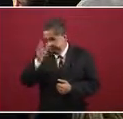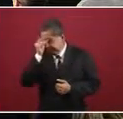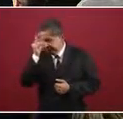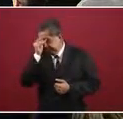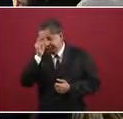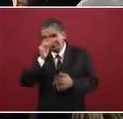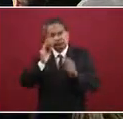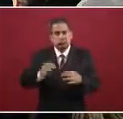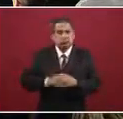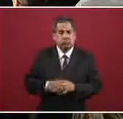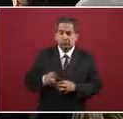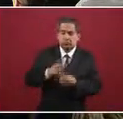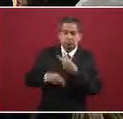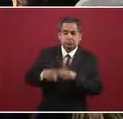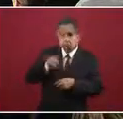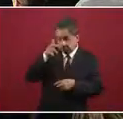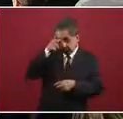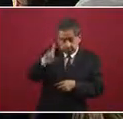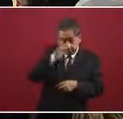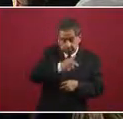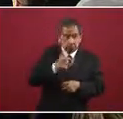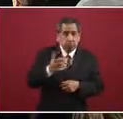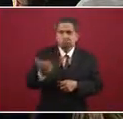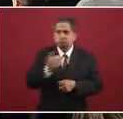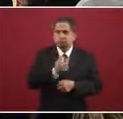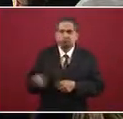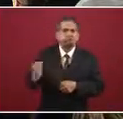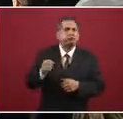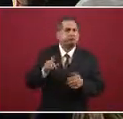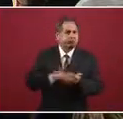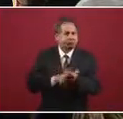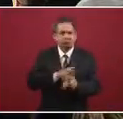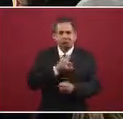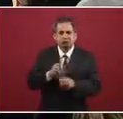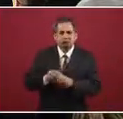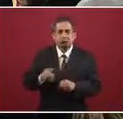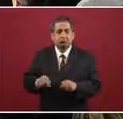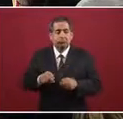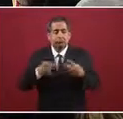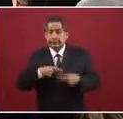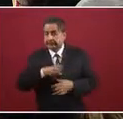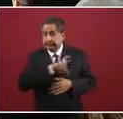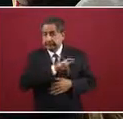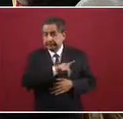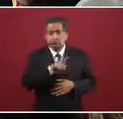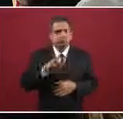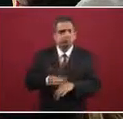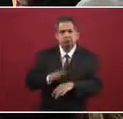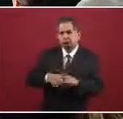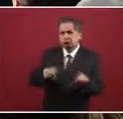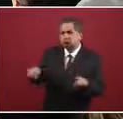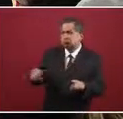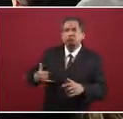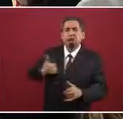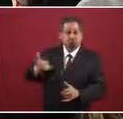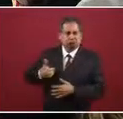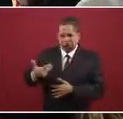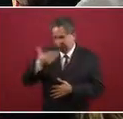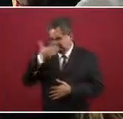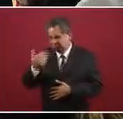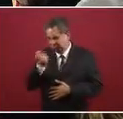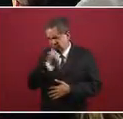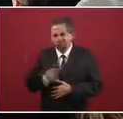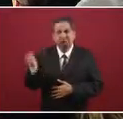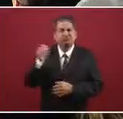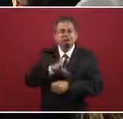también un semillero de talento, nos han expresado el sector privado, sobre todo, que ha funcionado como un